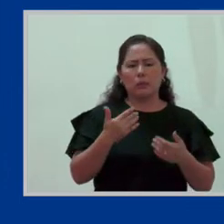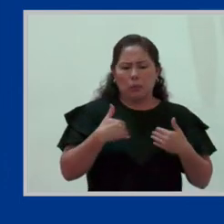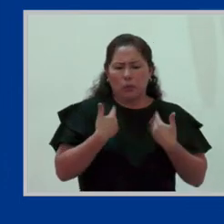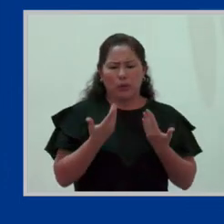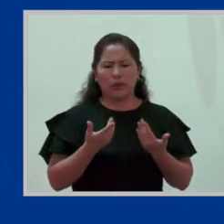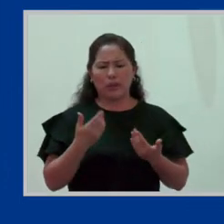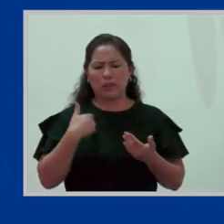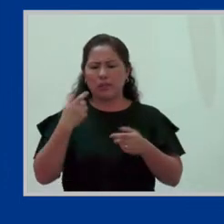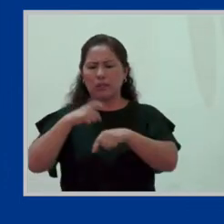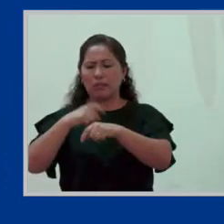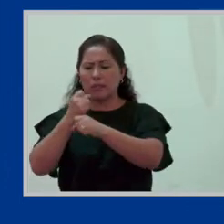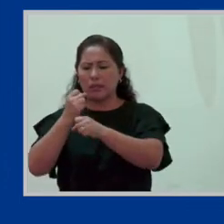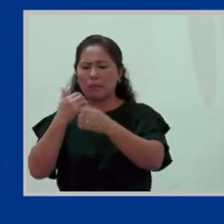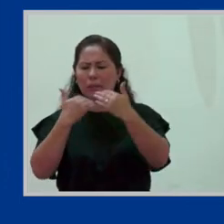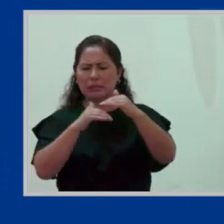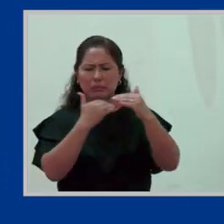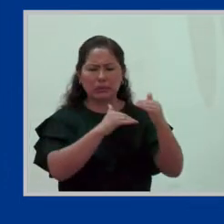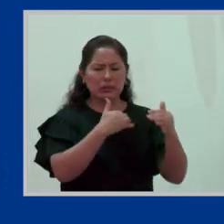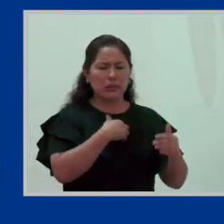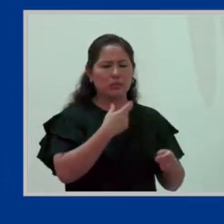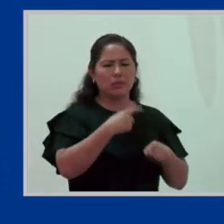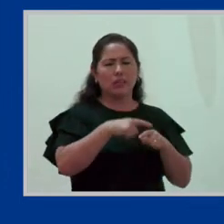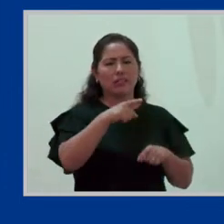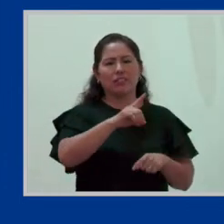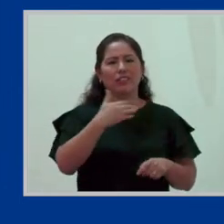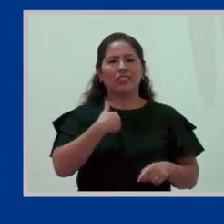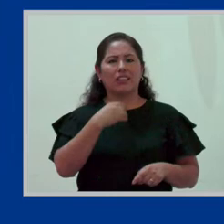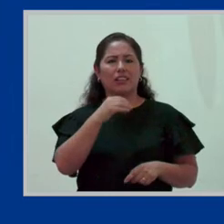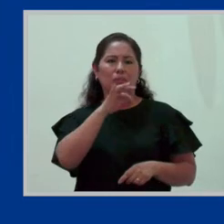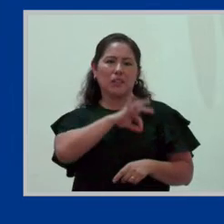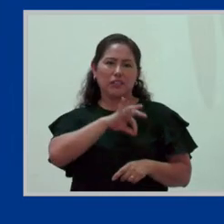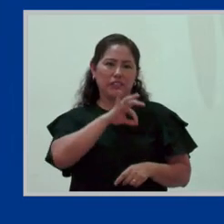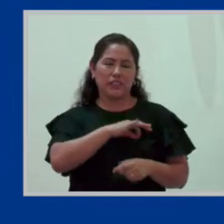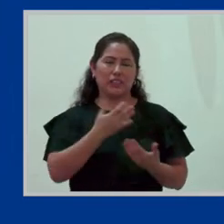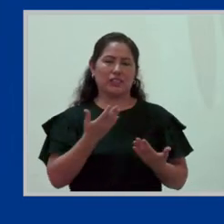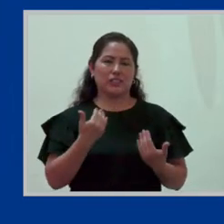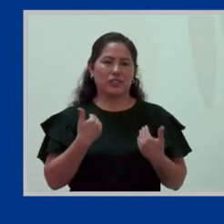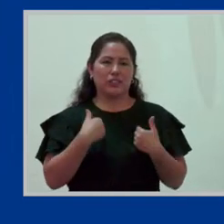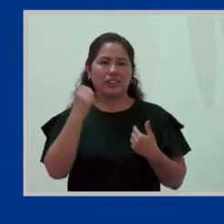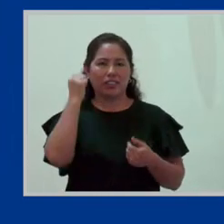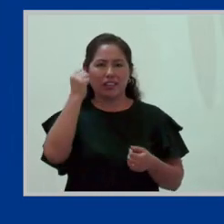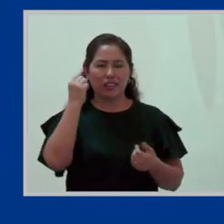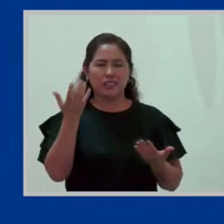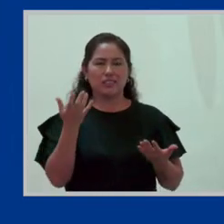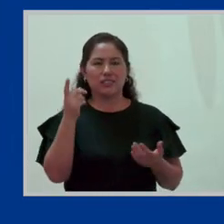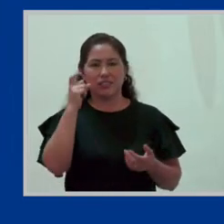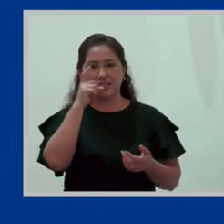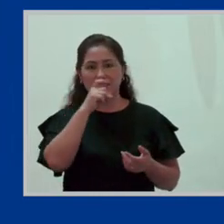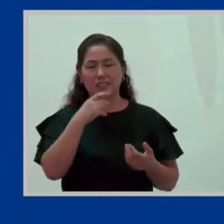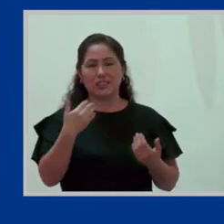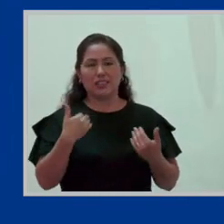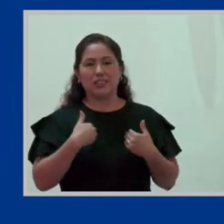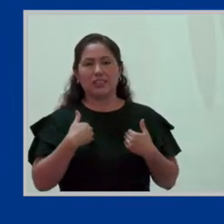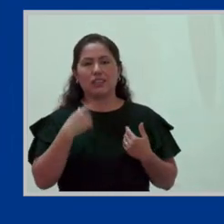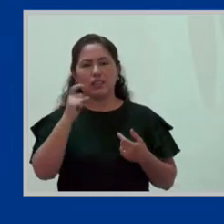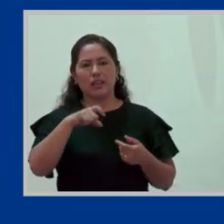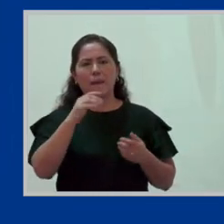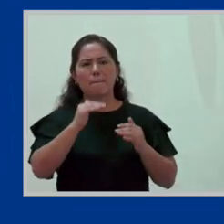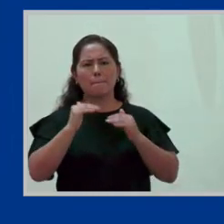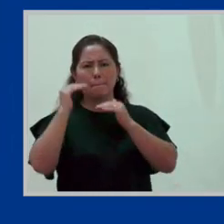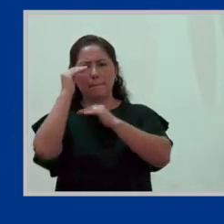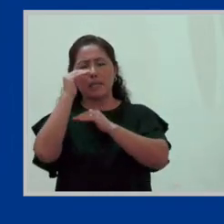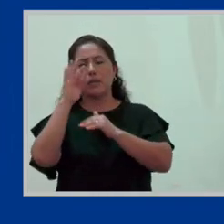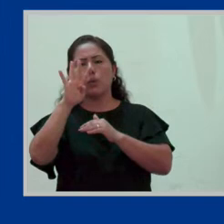todos los beneficios, porque hay varios beneficios sociales que exigen al menos tener cuatro más horas de trabajo